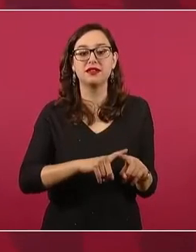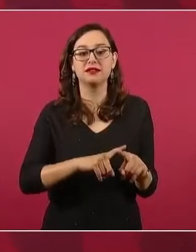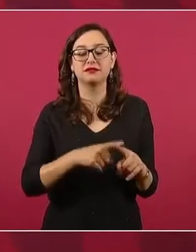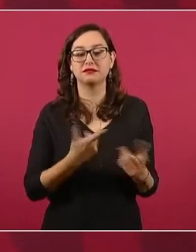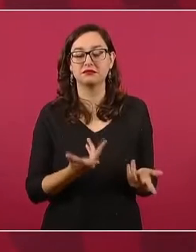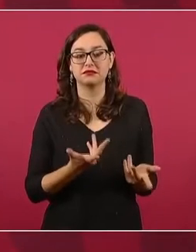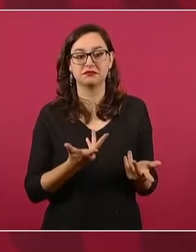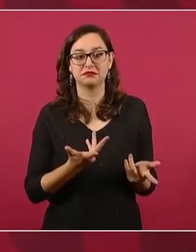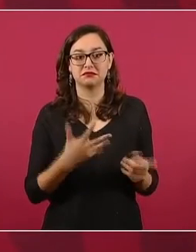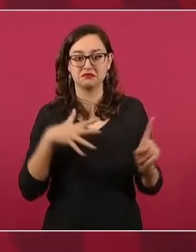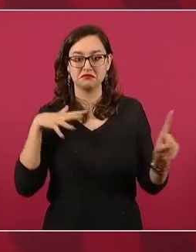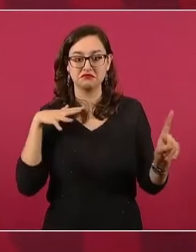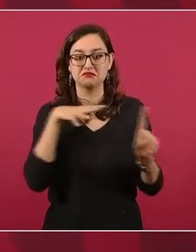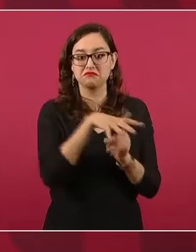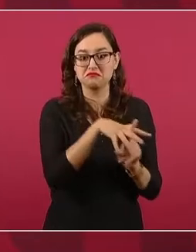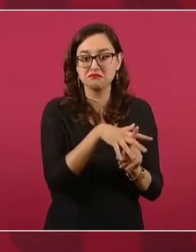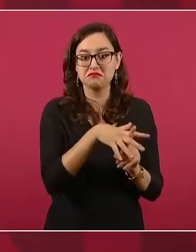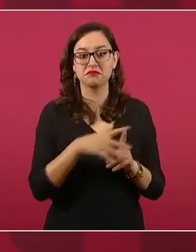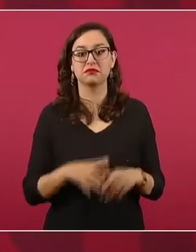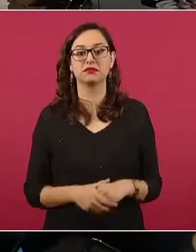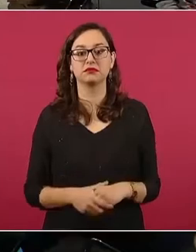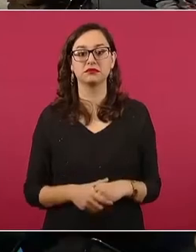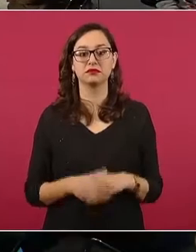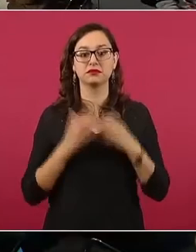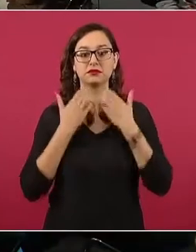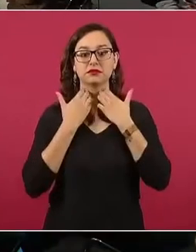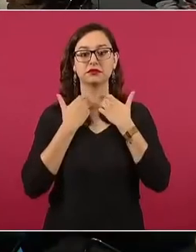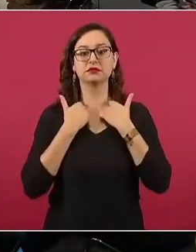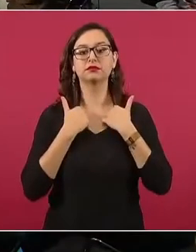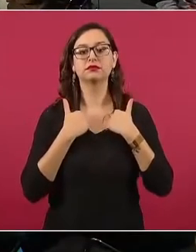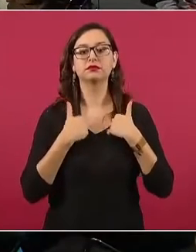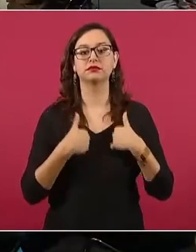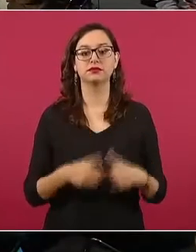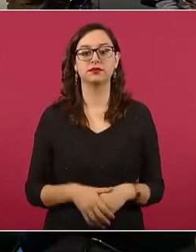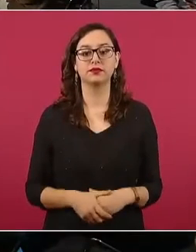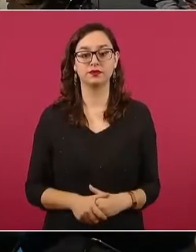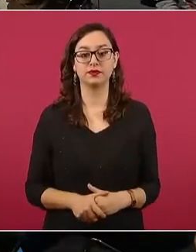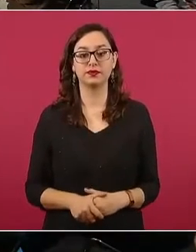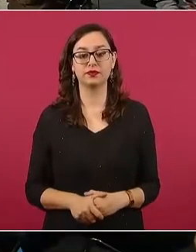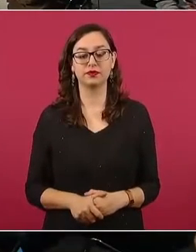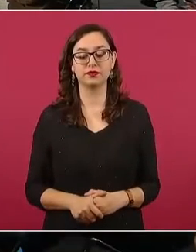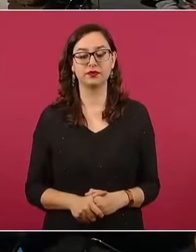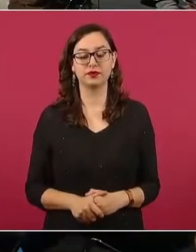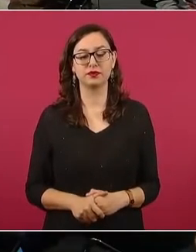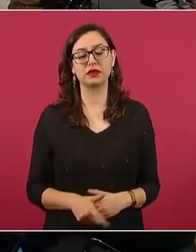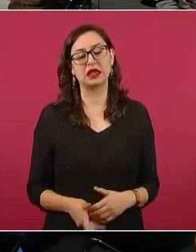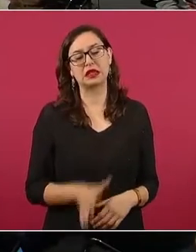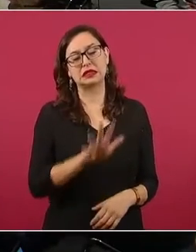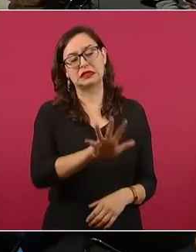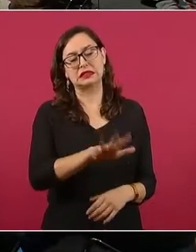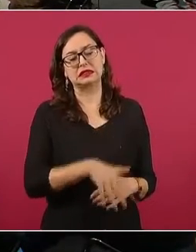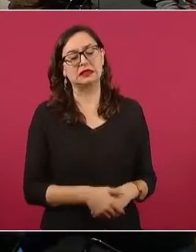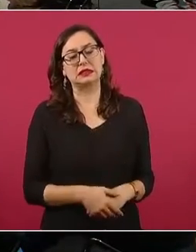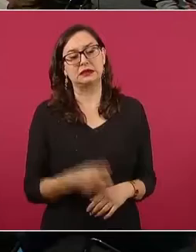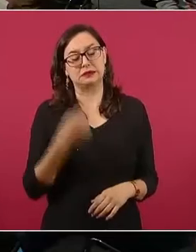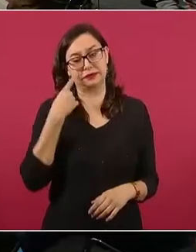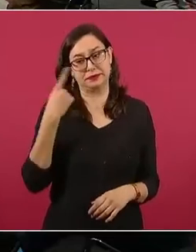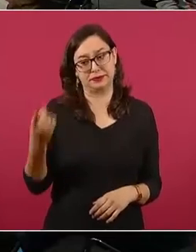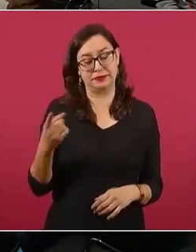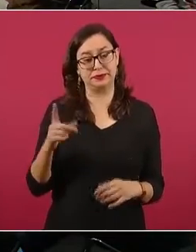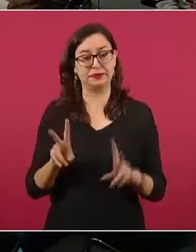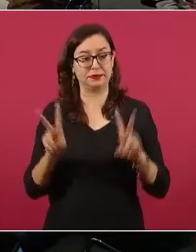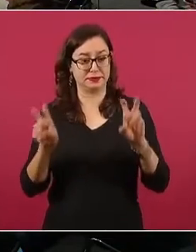popular. Y sobre el mismo tema, señor presidente, usted dijo que Martí Batres había sido ejemplo porque